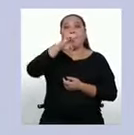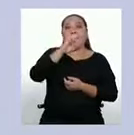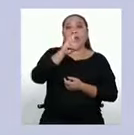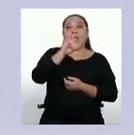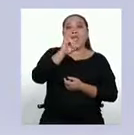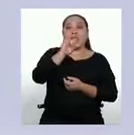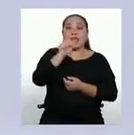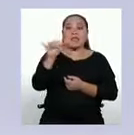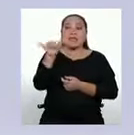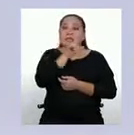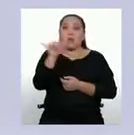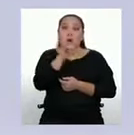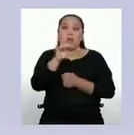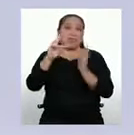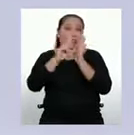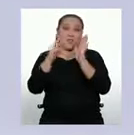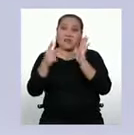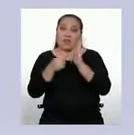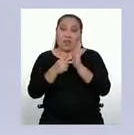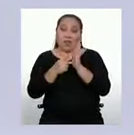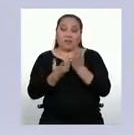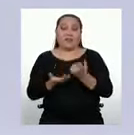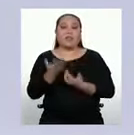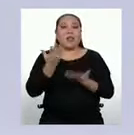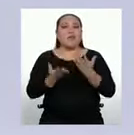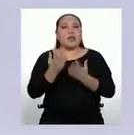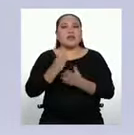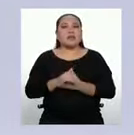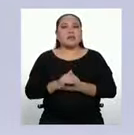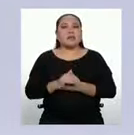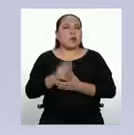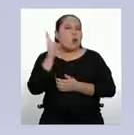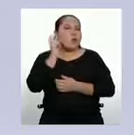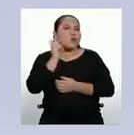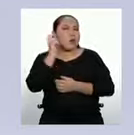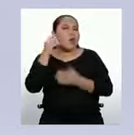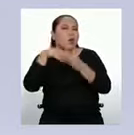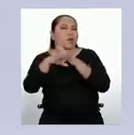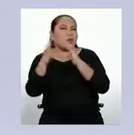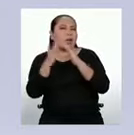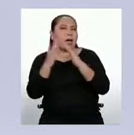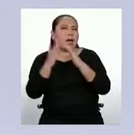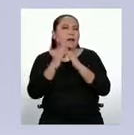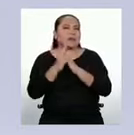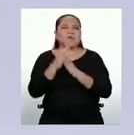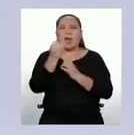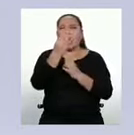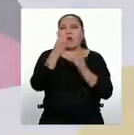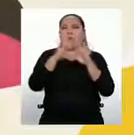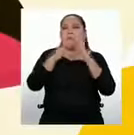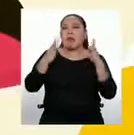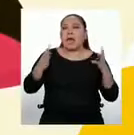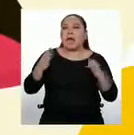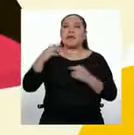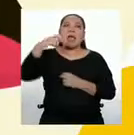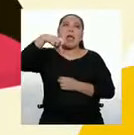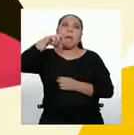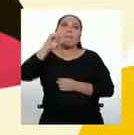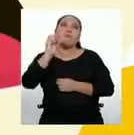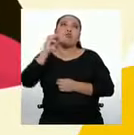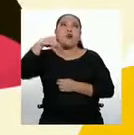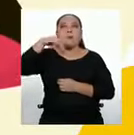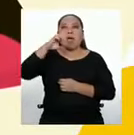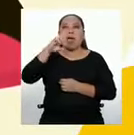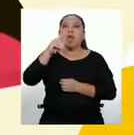lo mismo. Seguro la hemos escuchado o dicho en el hogar. Tal vez frases que señalan el promedio de